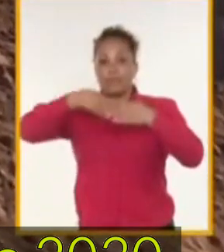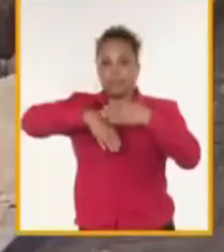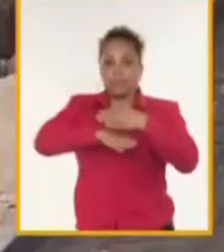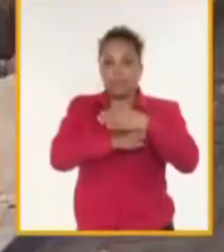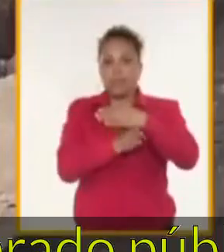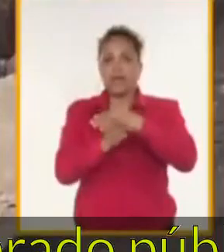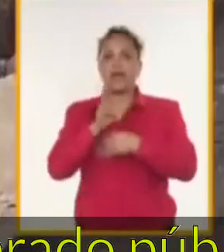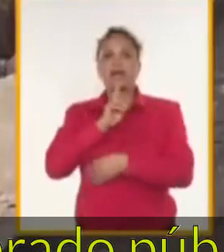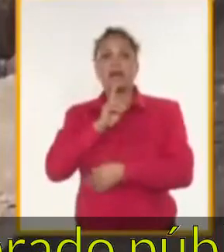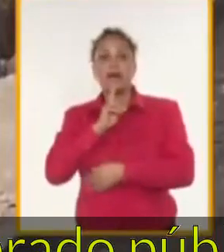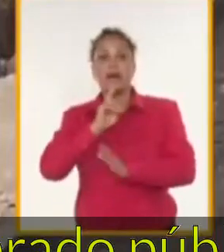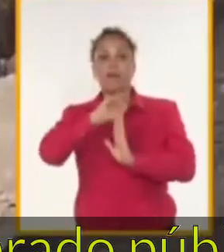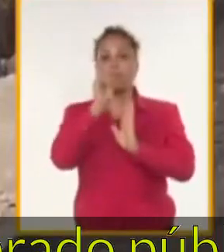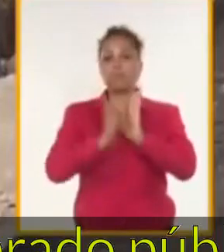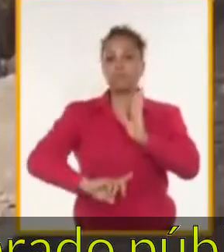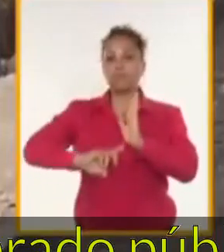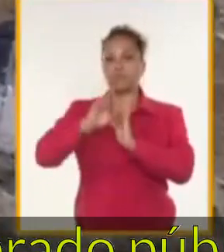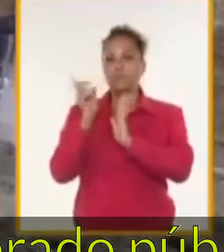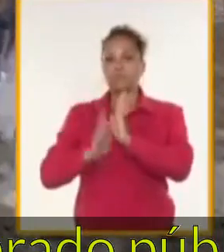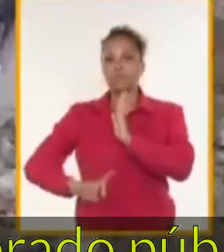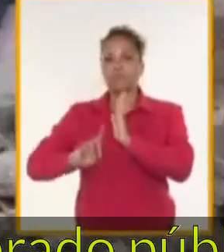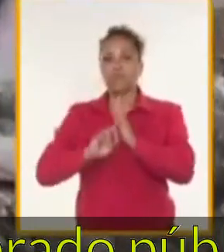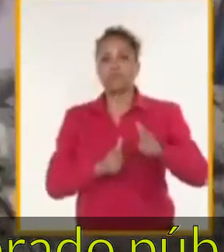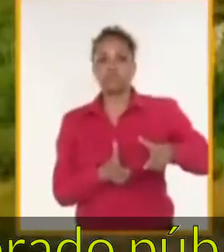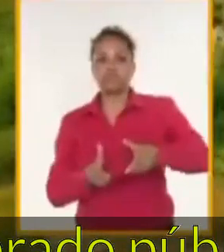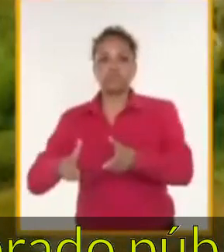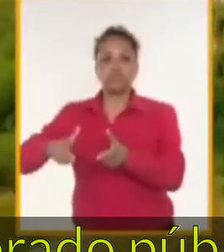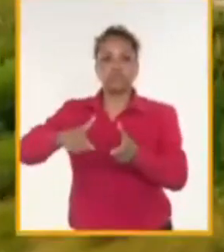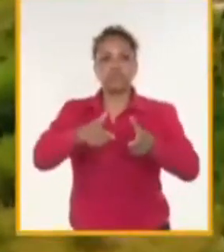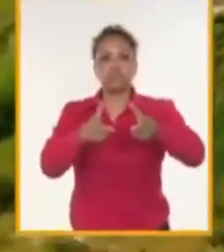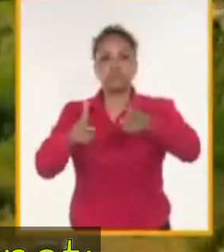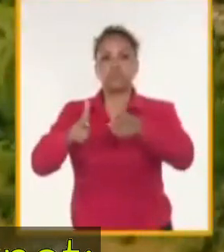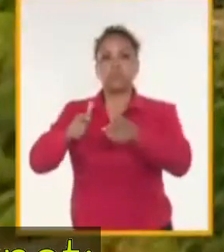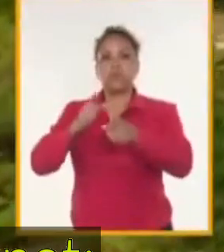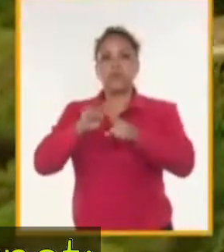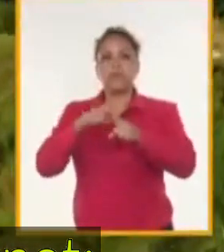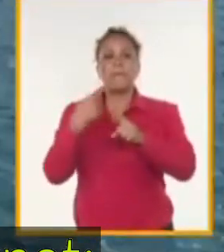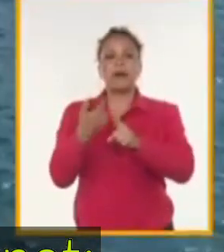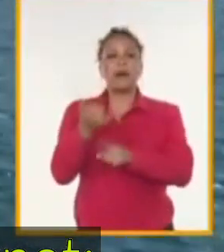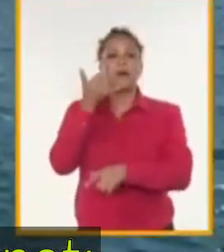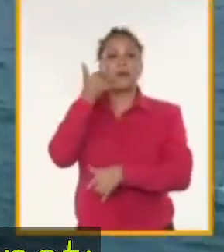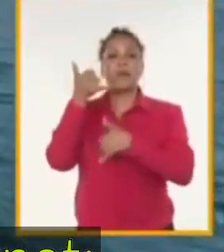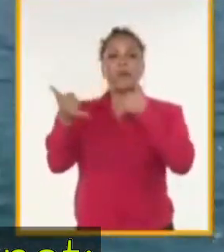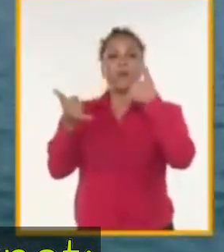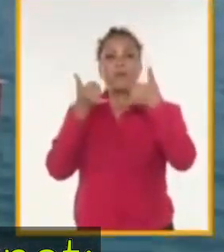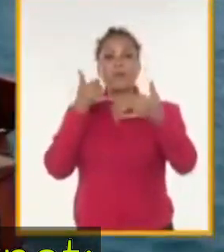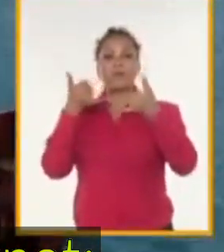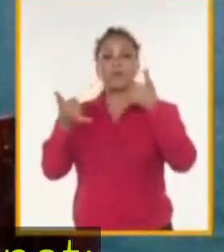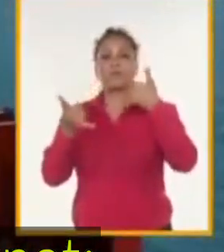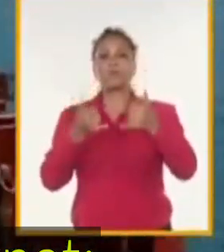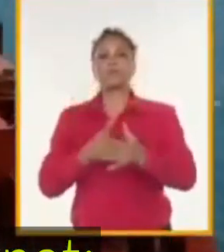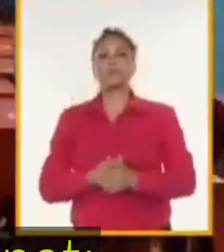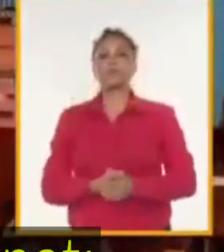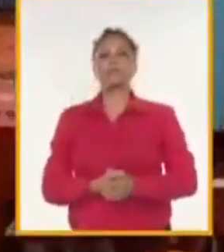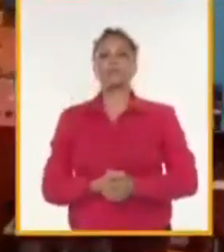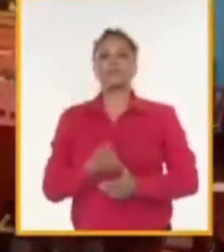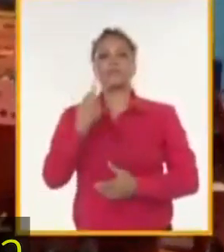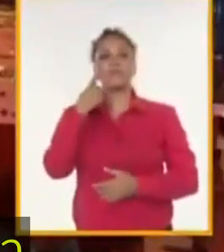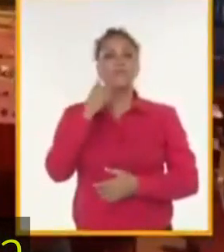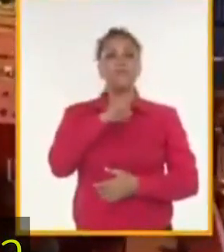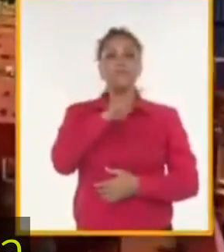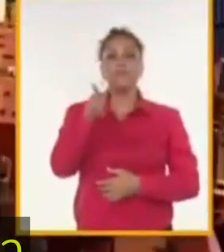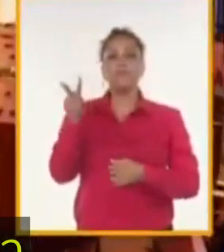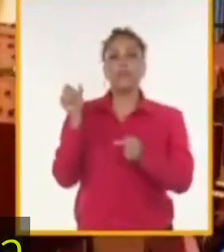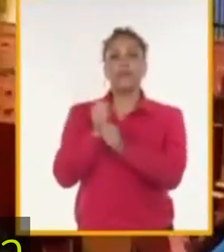electricidad, los pluviales, el alcantarillado y las telecomunicaciones. Salta a la vista su